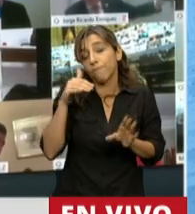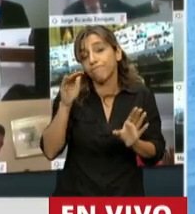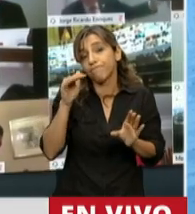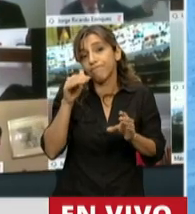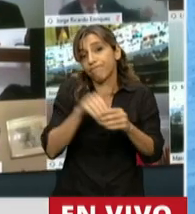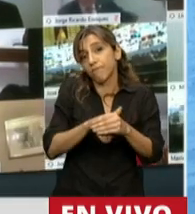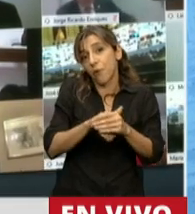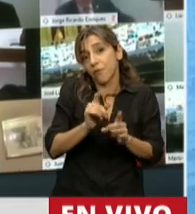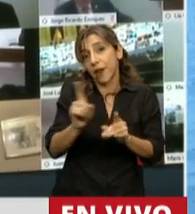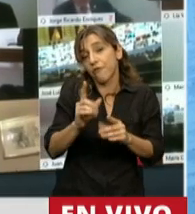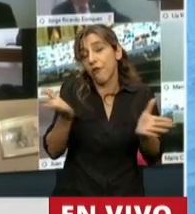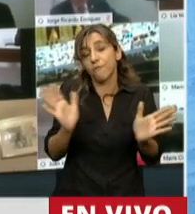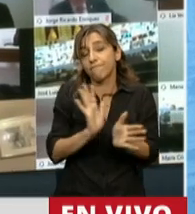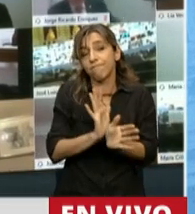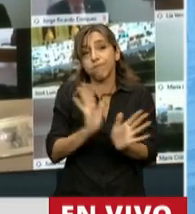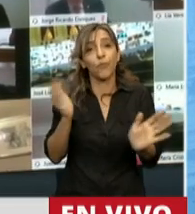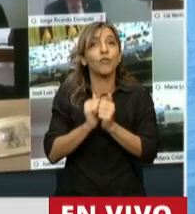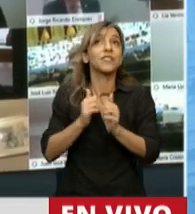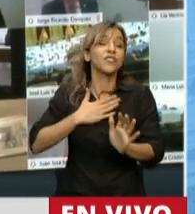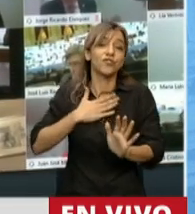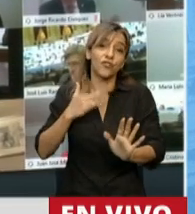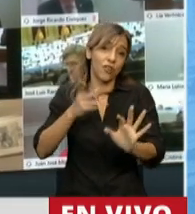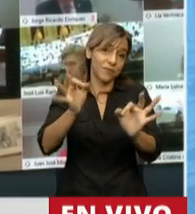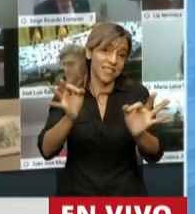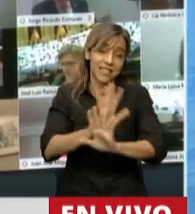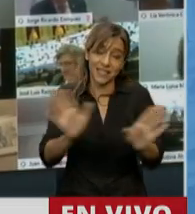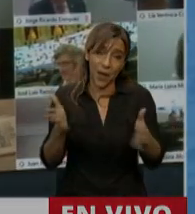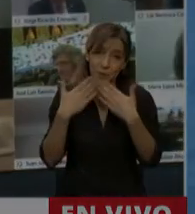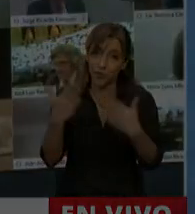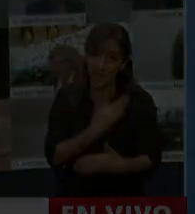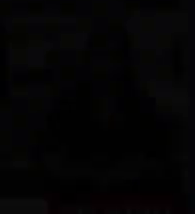a no acompañar en general la propuesta. Muchas gracias, señor presidente. Gracias, diputado. diputado.